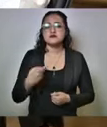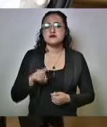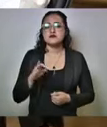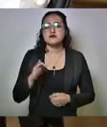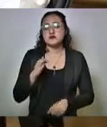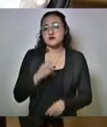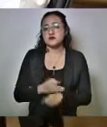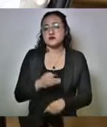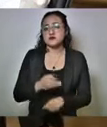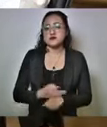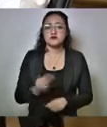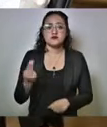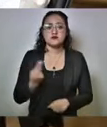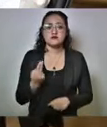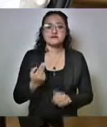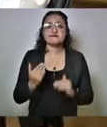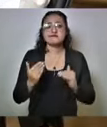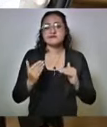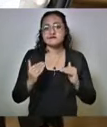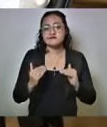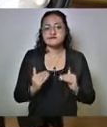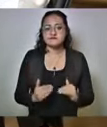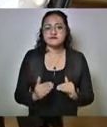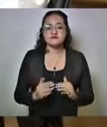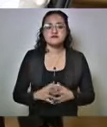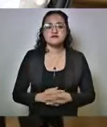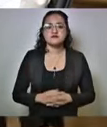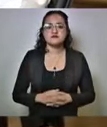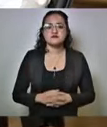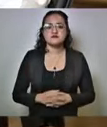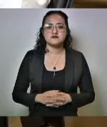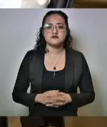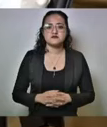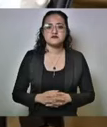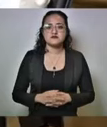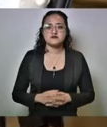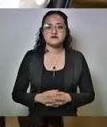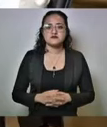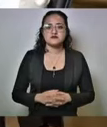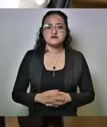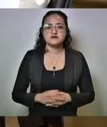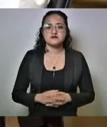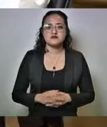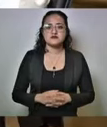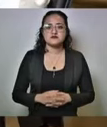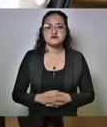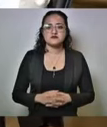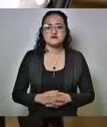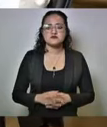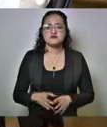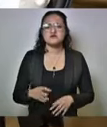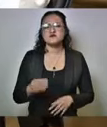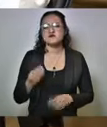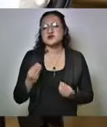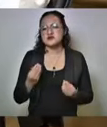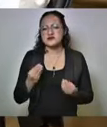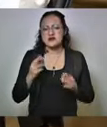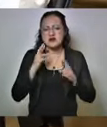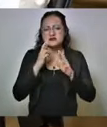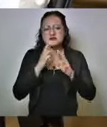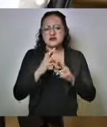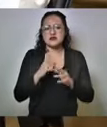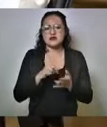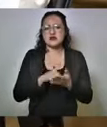regular, regular, en estricto respeto a los derechos humanos.